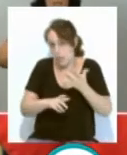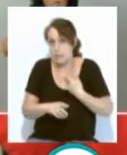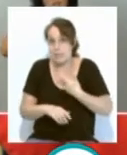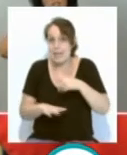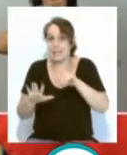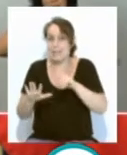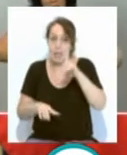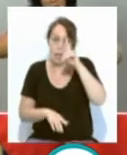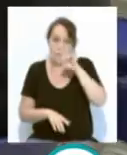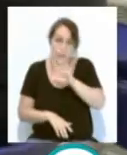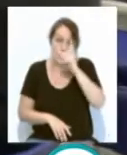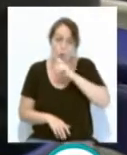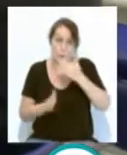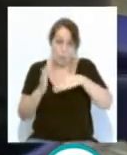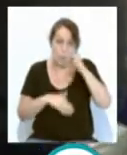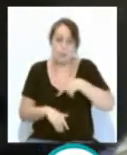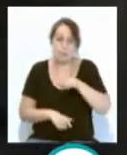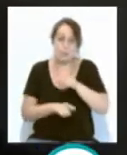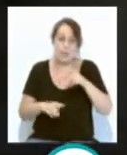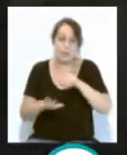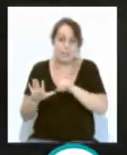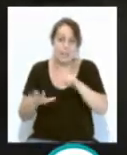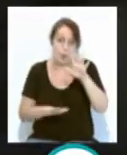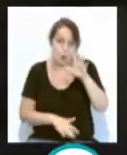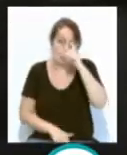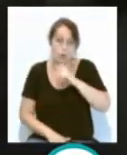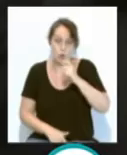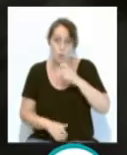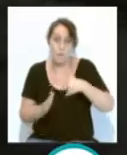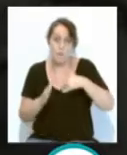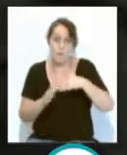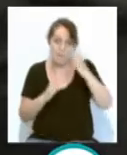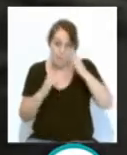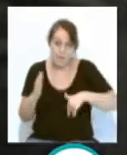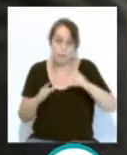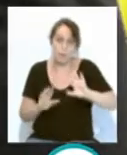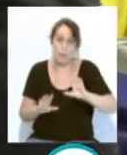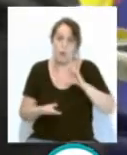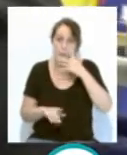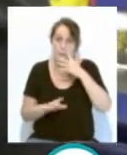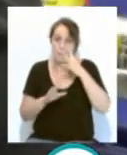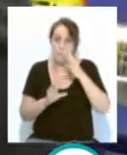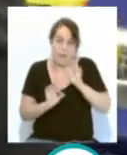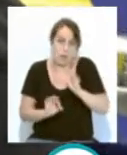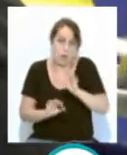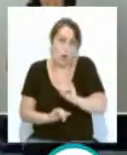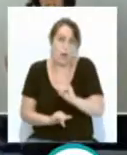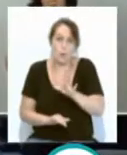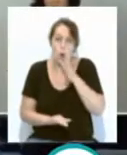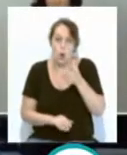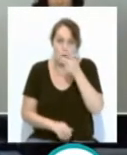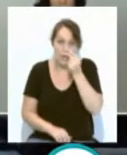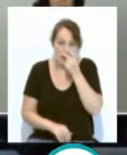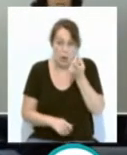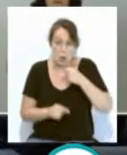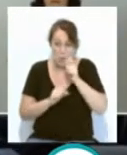partir de 65 años, las personas de menos de 65 años con especial riesgo frente a complicaciones de la gripe o que puedan contagiar las